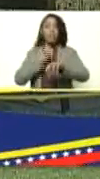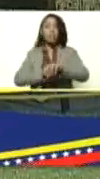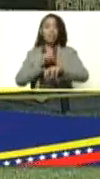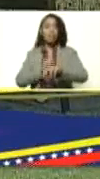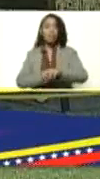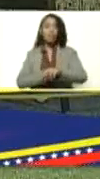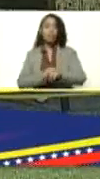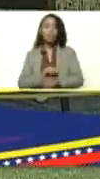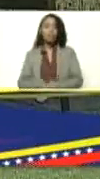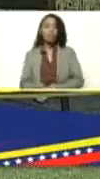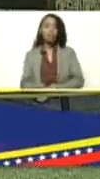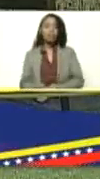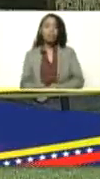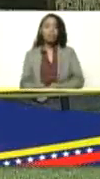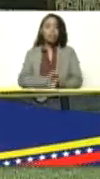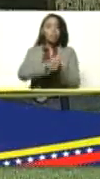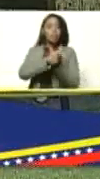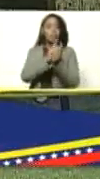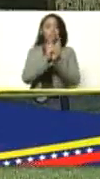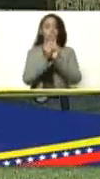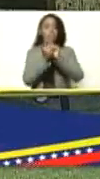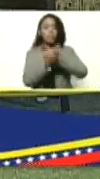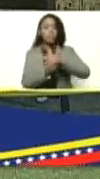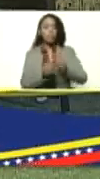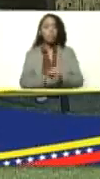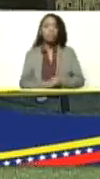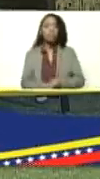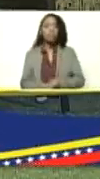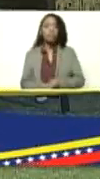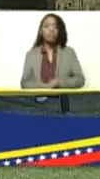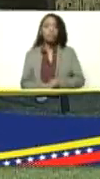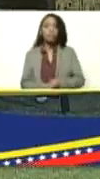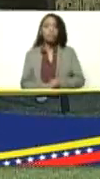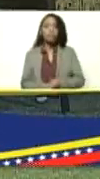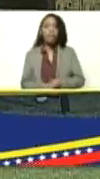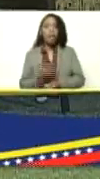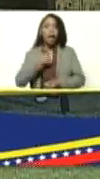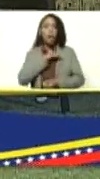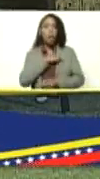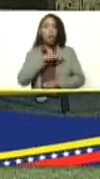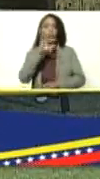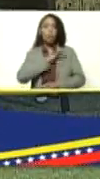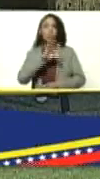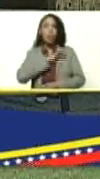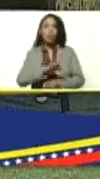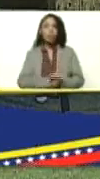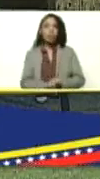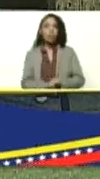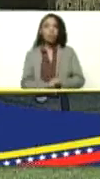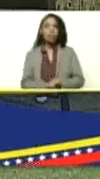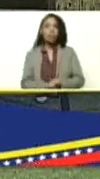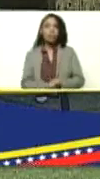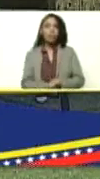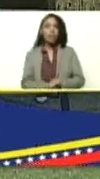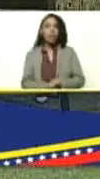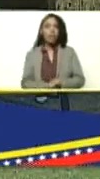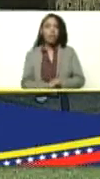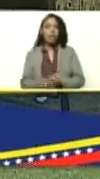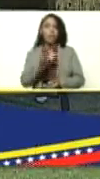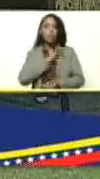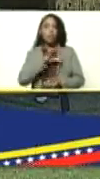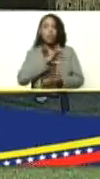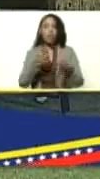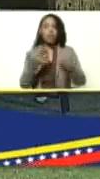de transición a nuestro socialismo la sociedad de la